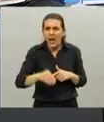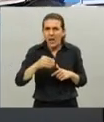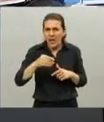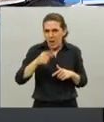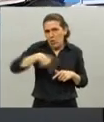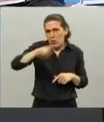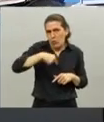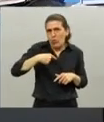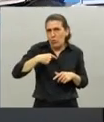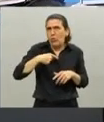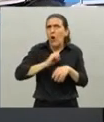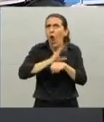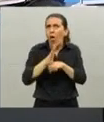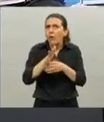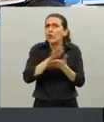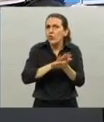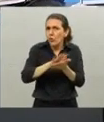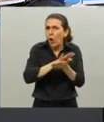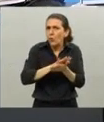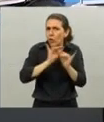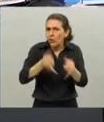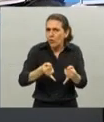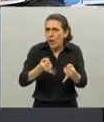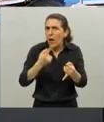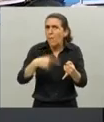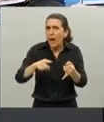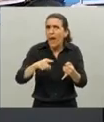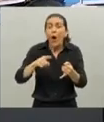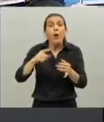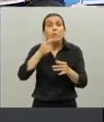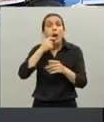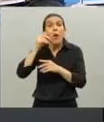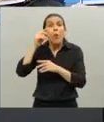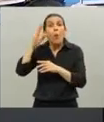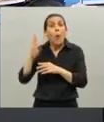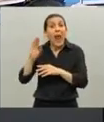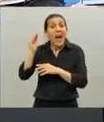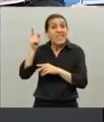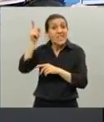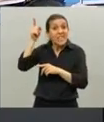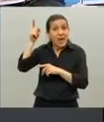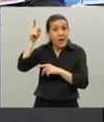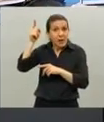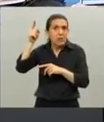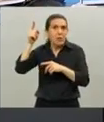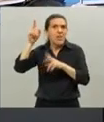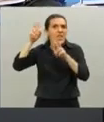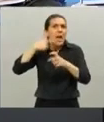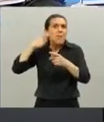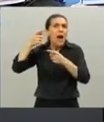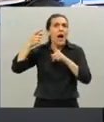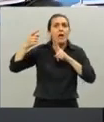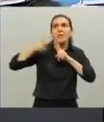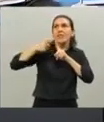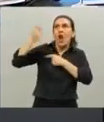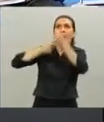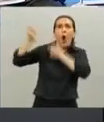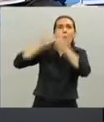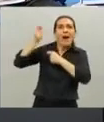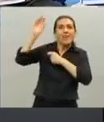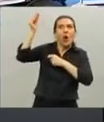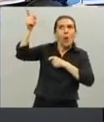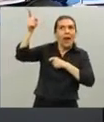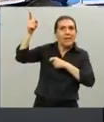enfrentar una situación regional Brasil es el segundo país más importante en relaciones comerciales ¿cómo